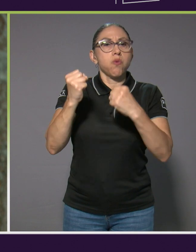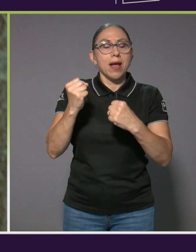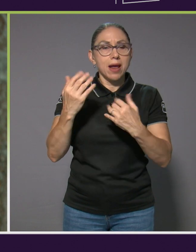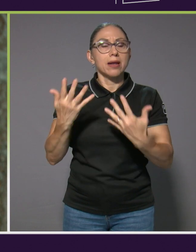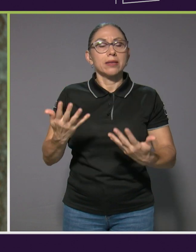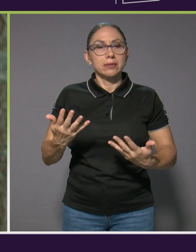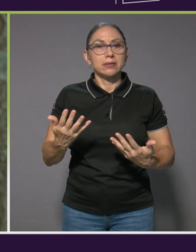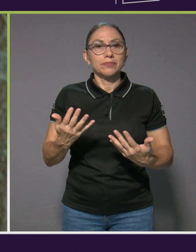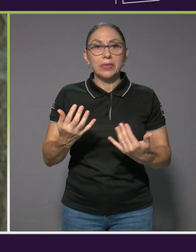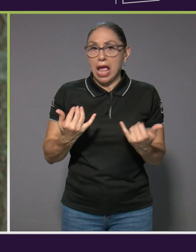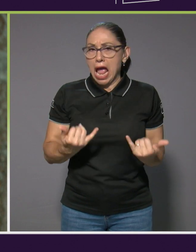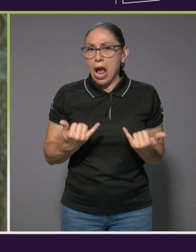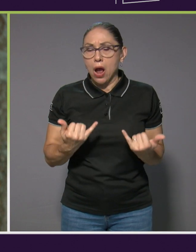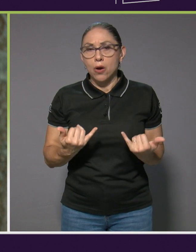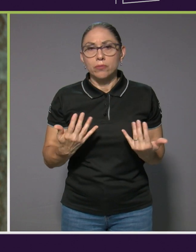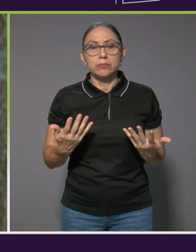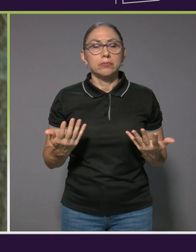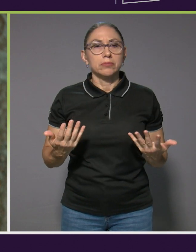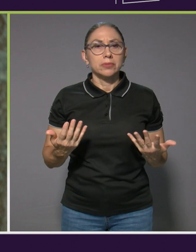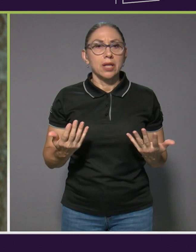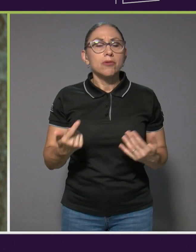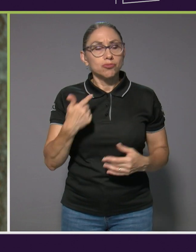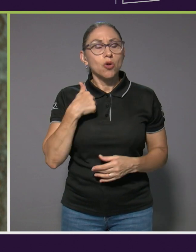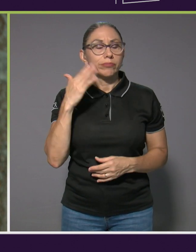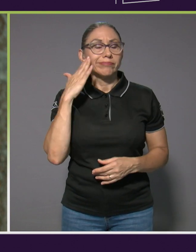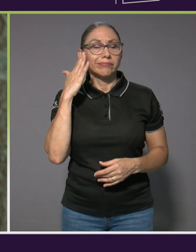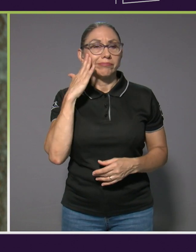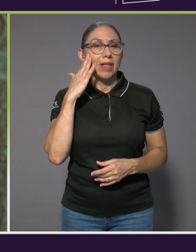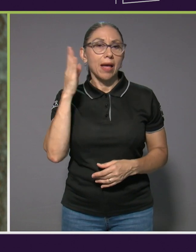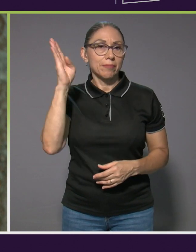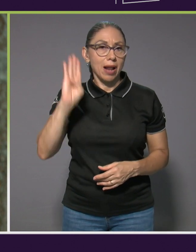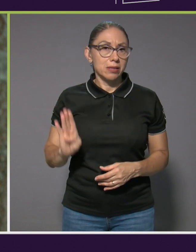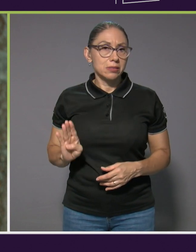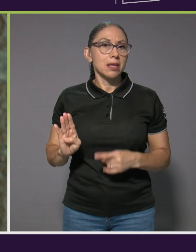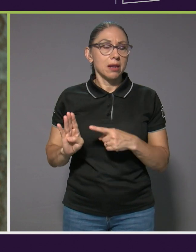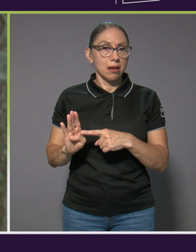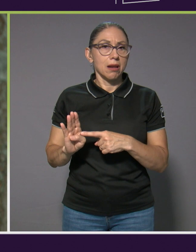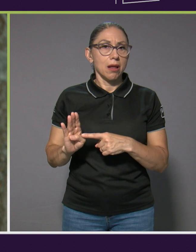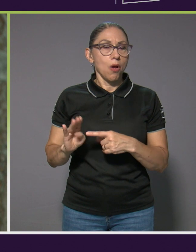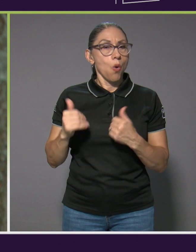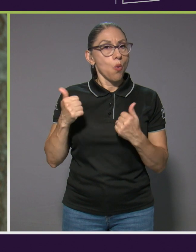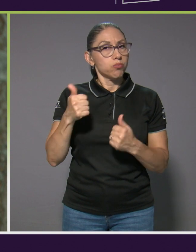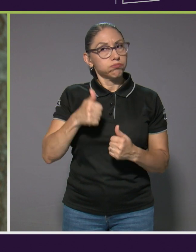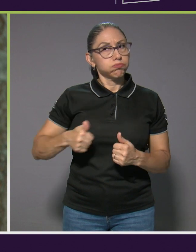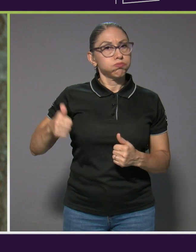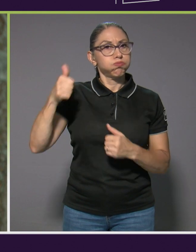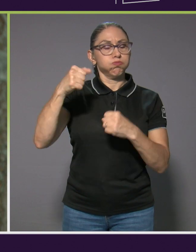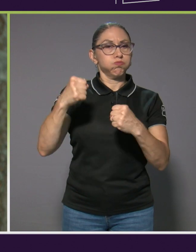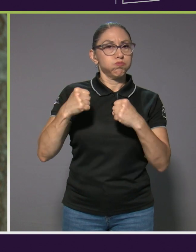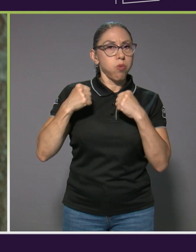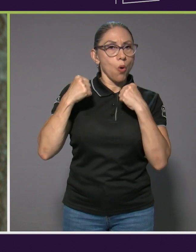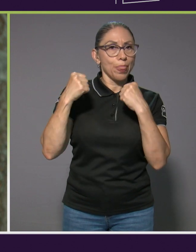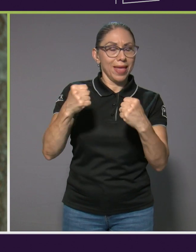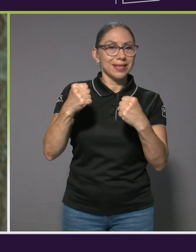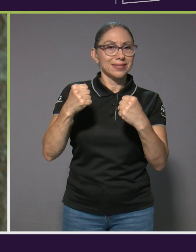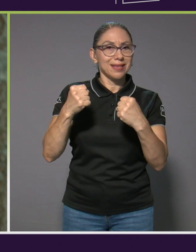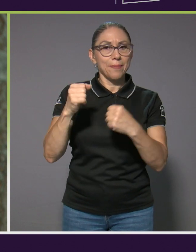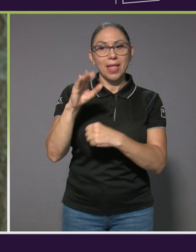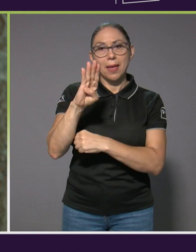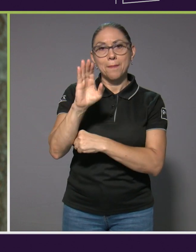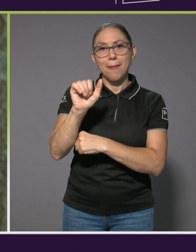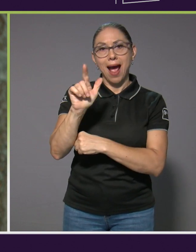ahorita pues soy consciente de que Brasil potencia en bala, en disco.